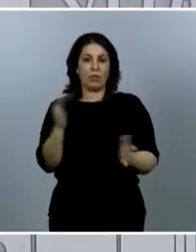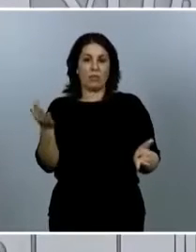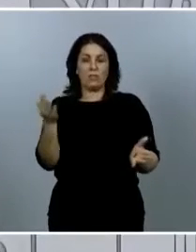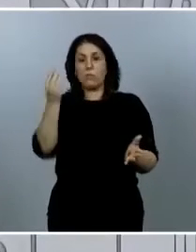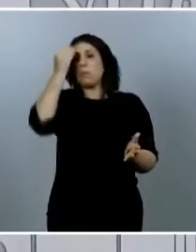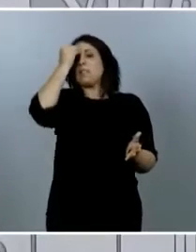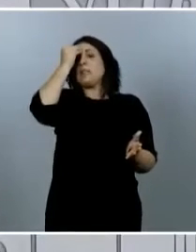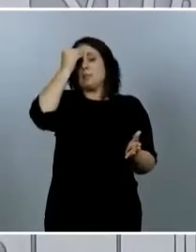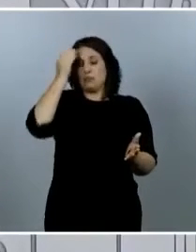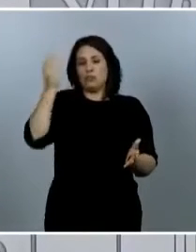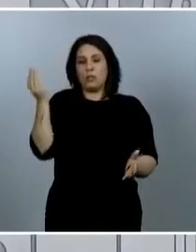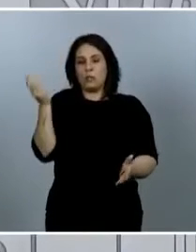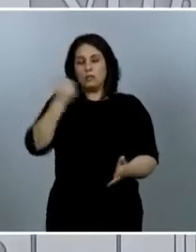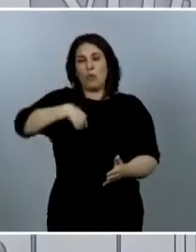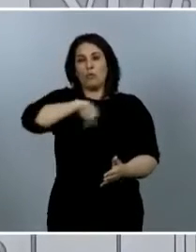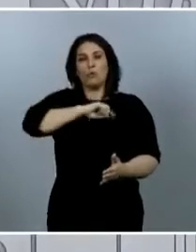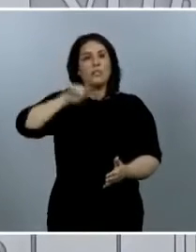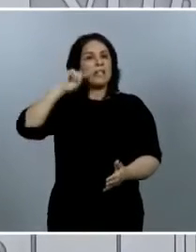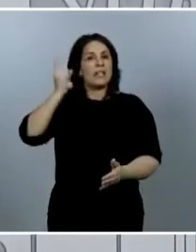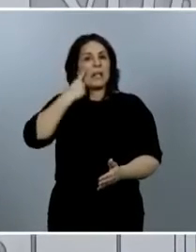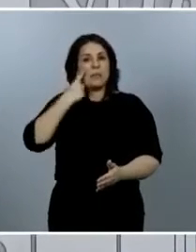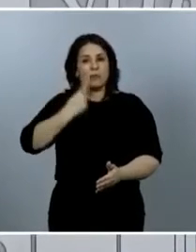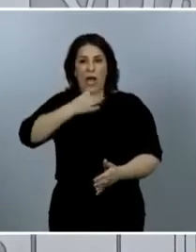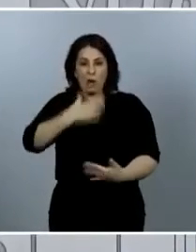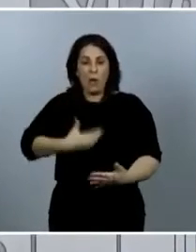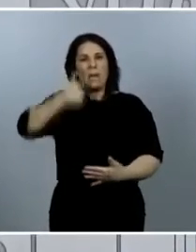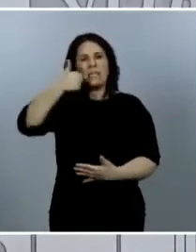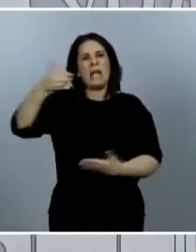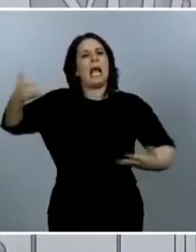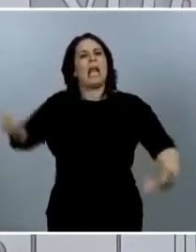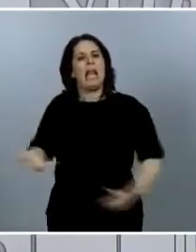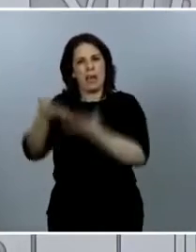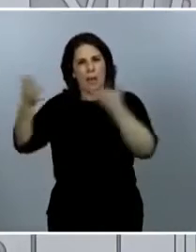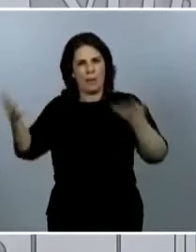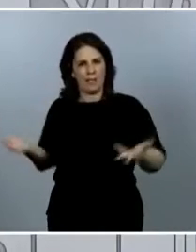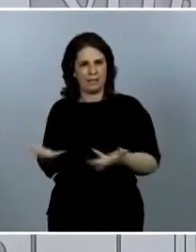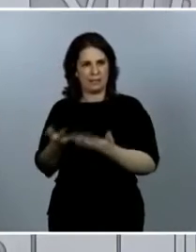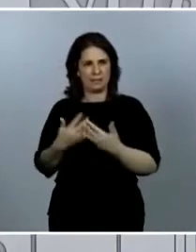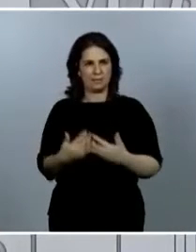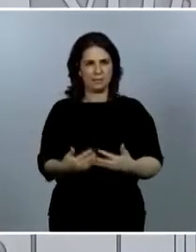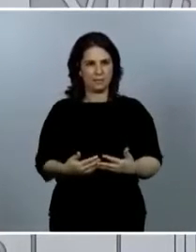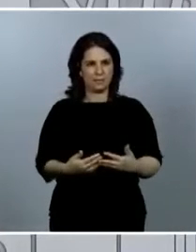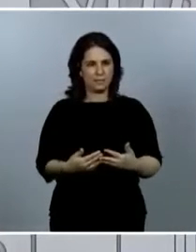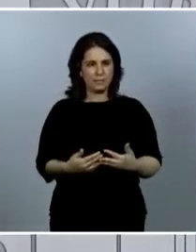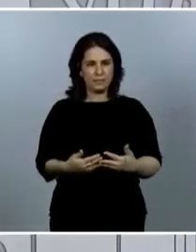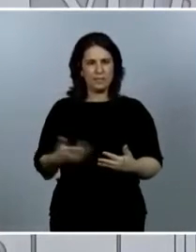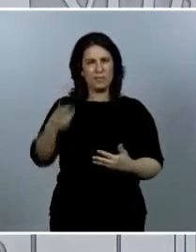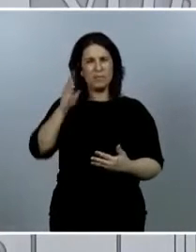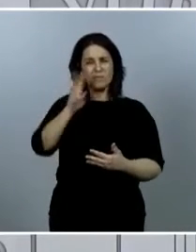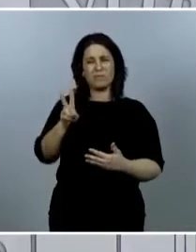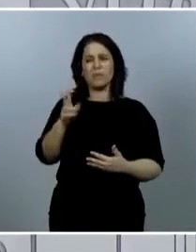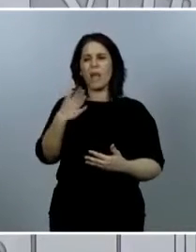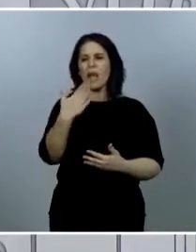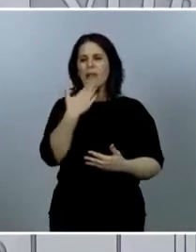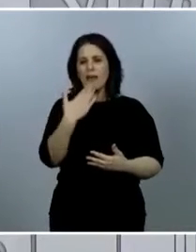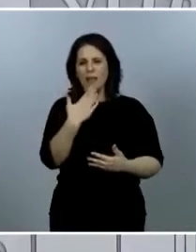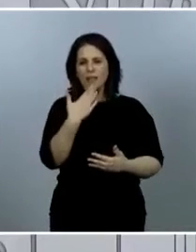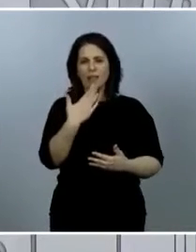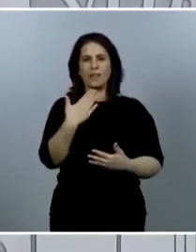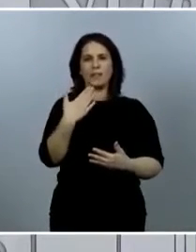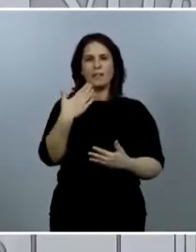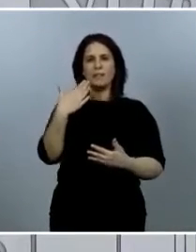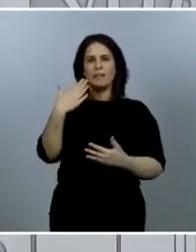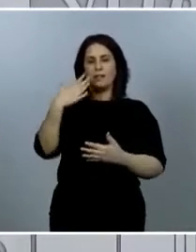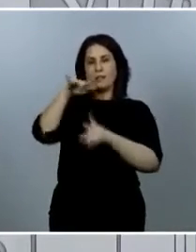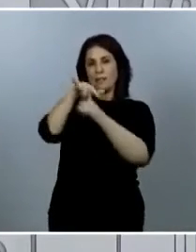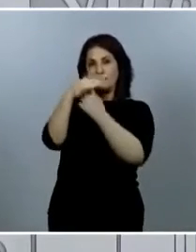más casos leves. Esto, por ejemplo, lo observamos cuando vemos las edades de los casos notificados desde el